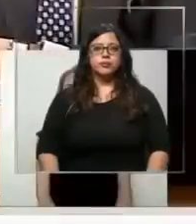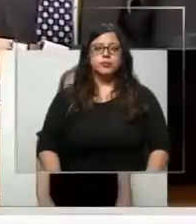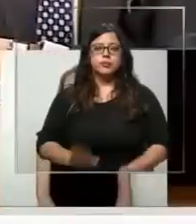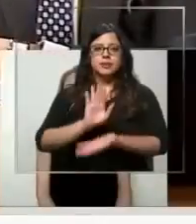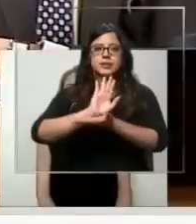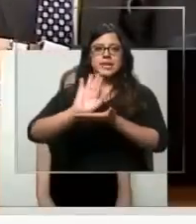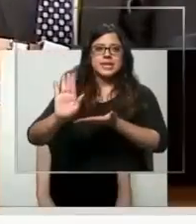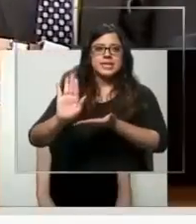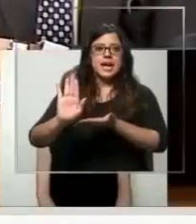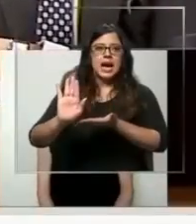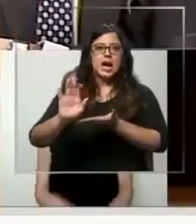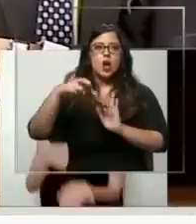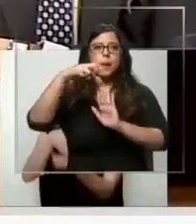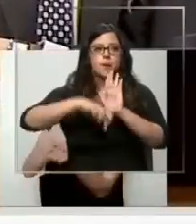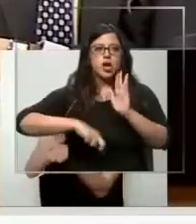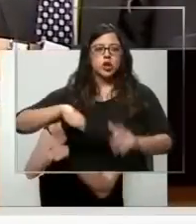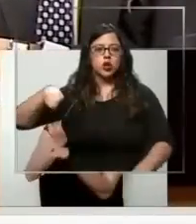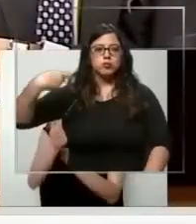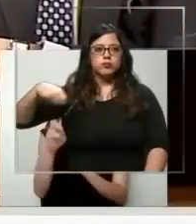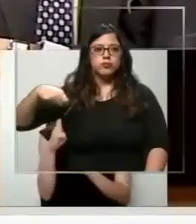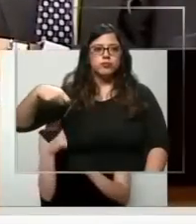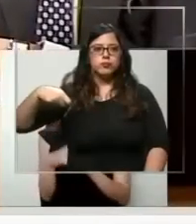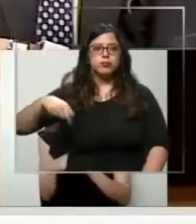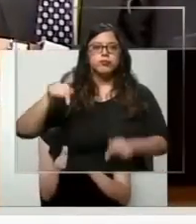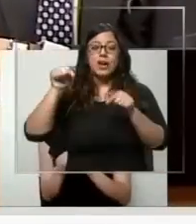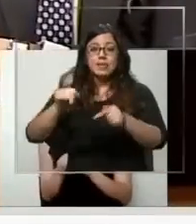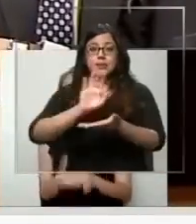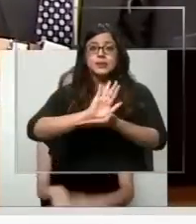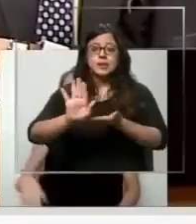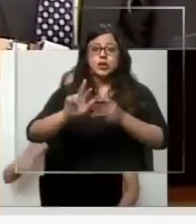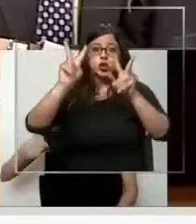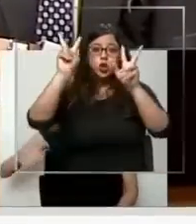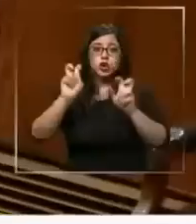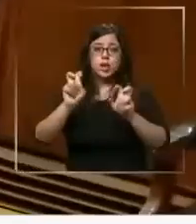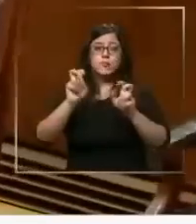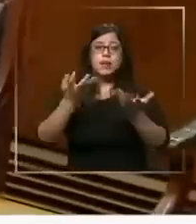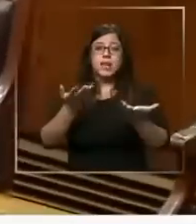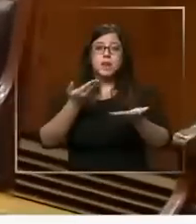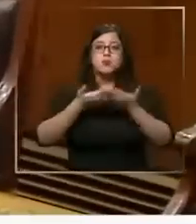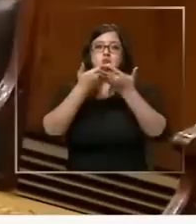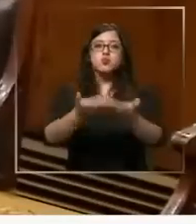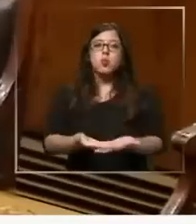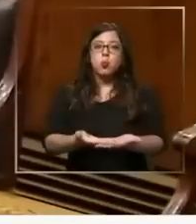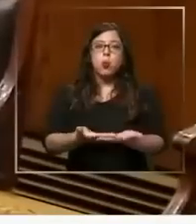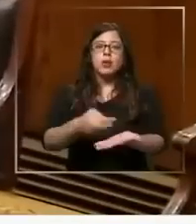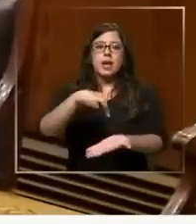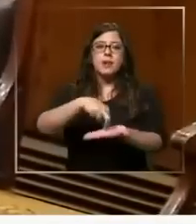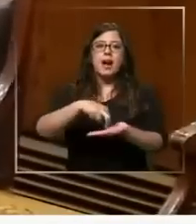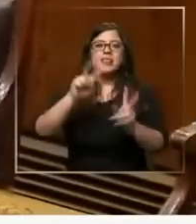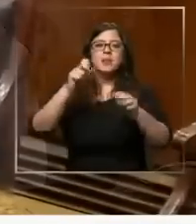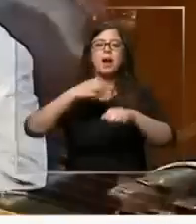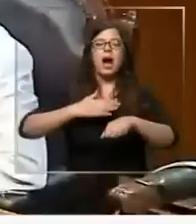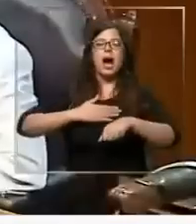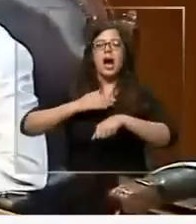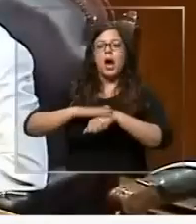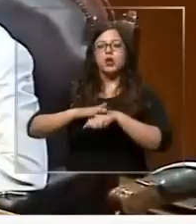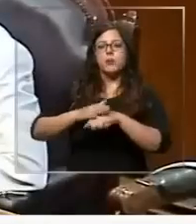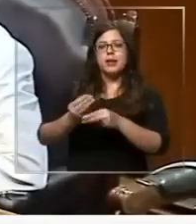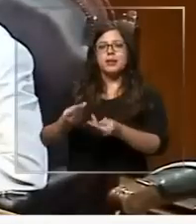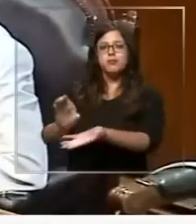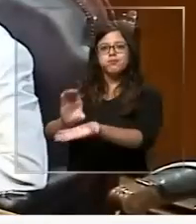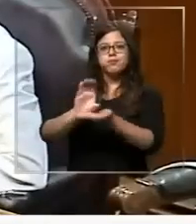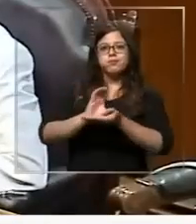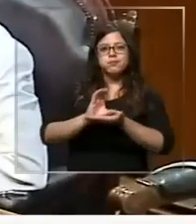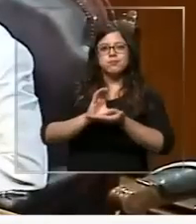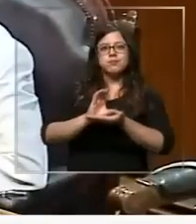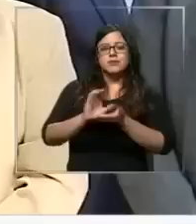Rechazado el proyecto. Así se rechazó la idea de legislar la propuesta parlamentaria del autopréstamo. Valoramos